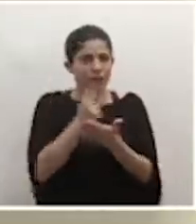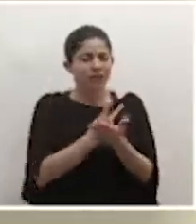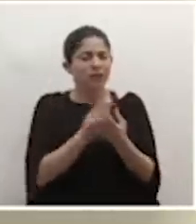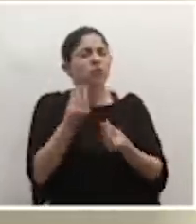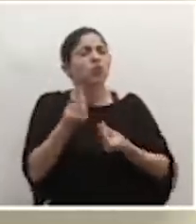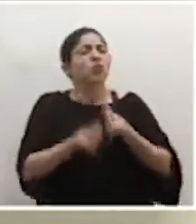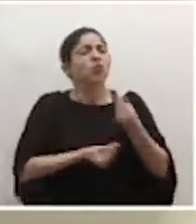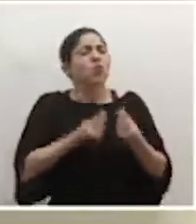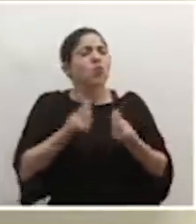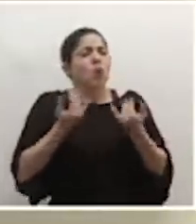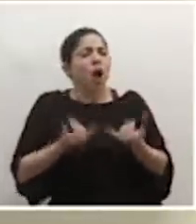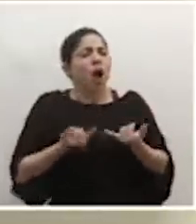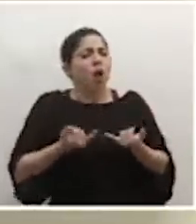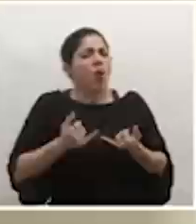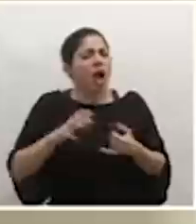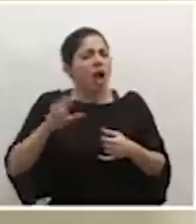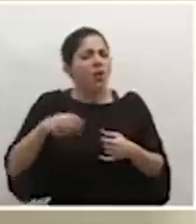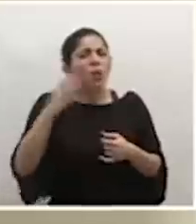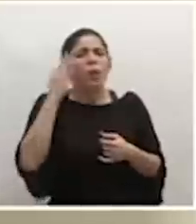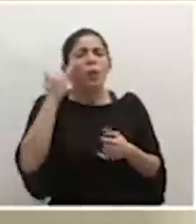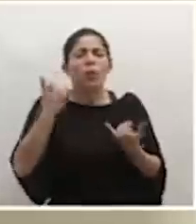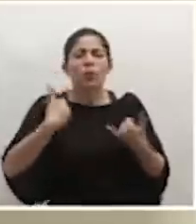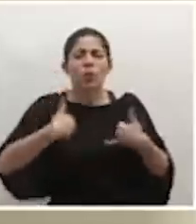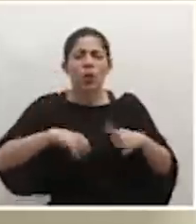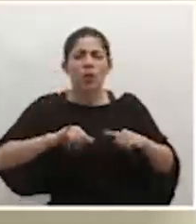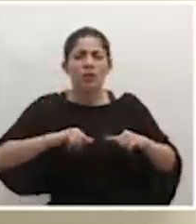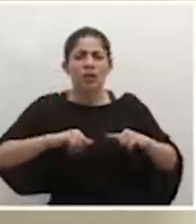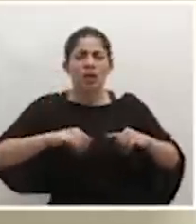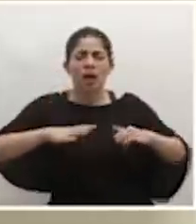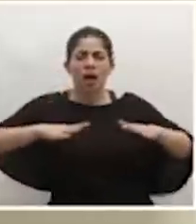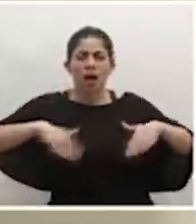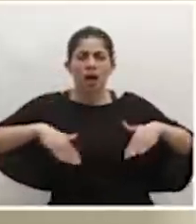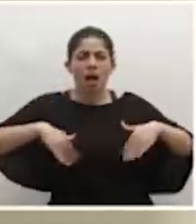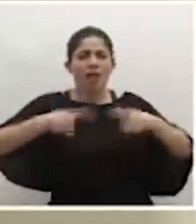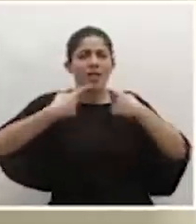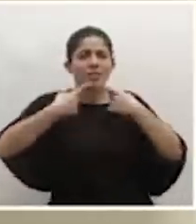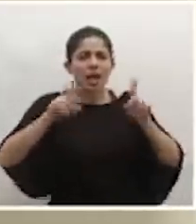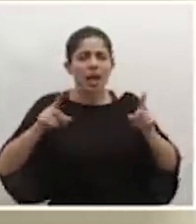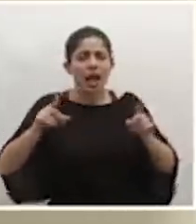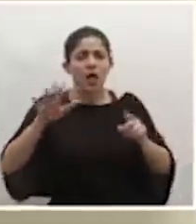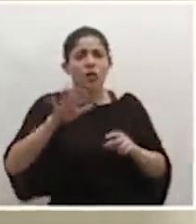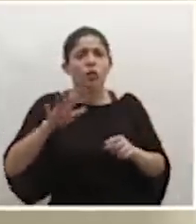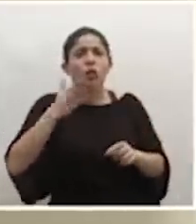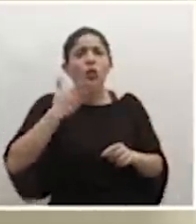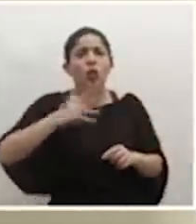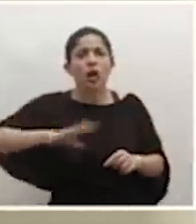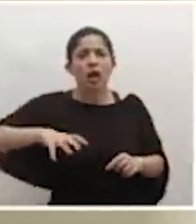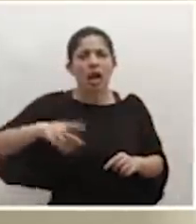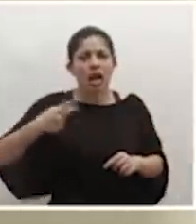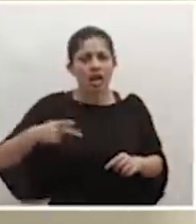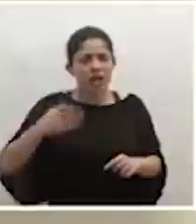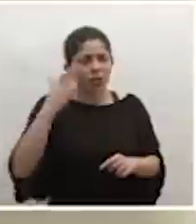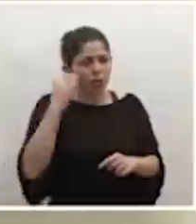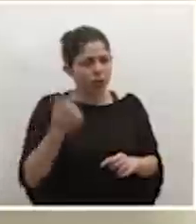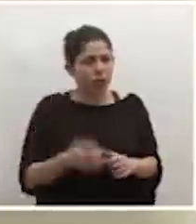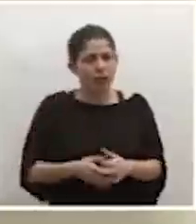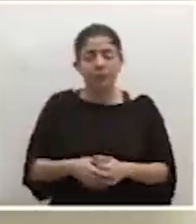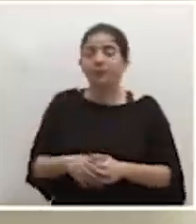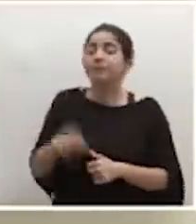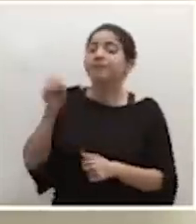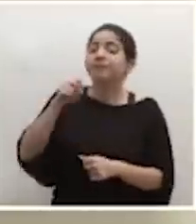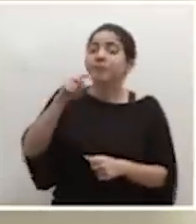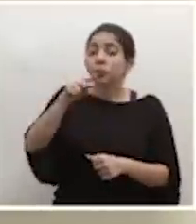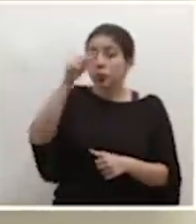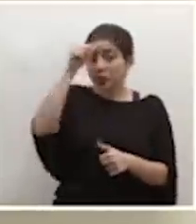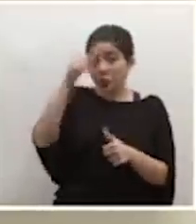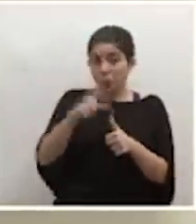es el escenario actual del cantón? ¿Por qué todavía no ha sido declarado como zona naranja de riesgo? Sí, recordemos